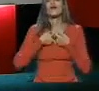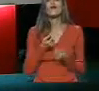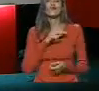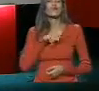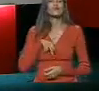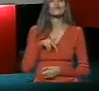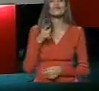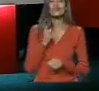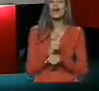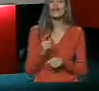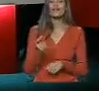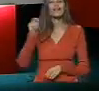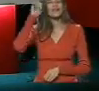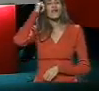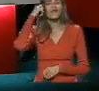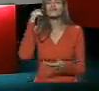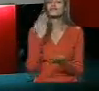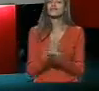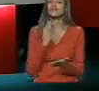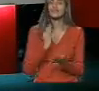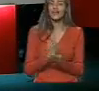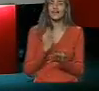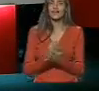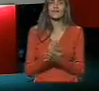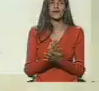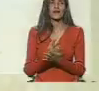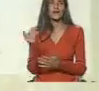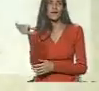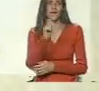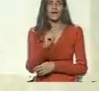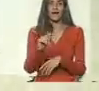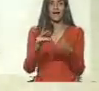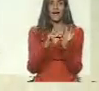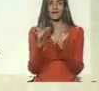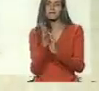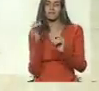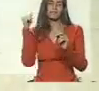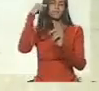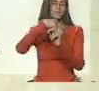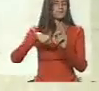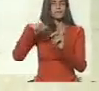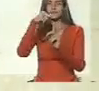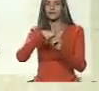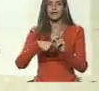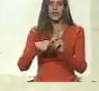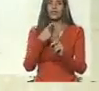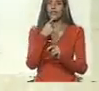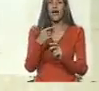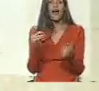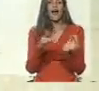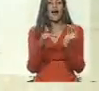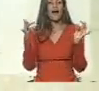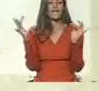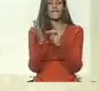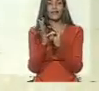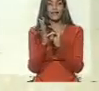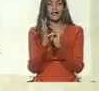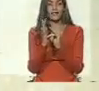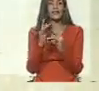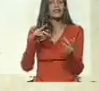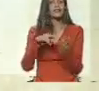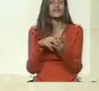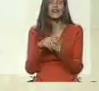tenemos que recordar siempre este mes de abril combativo, es un abril que